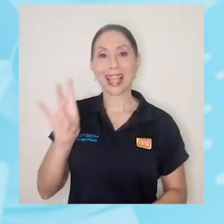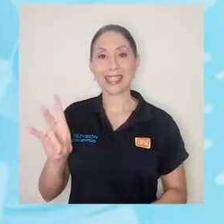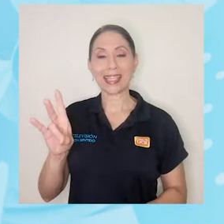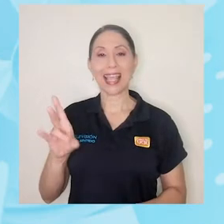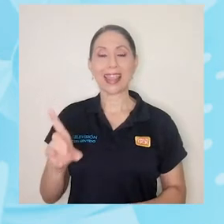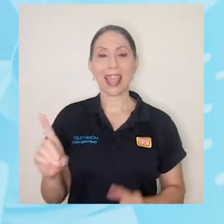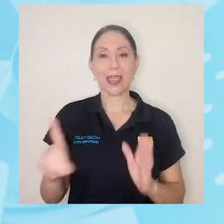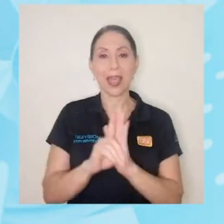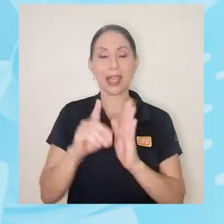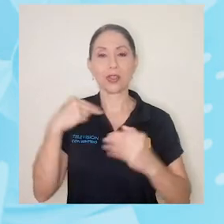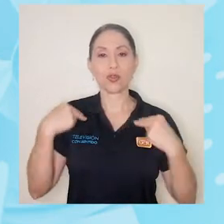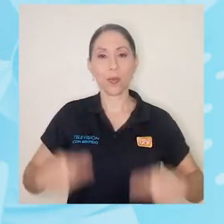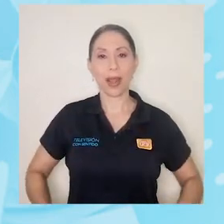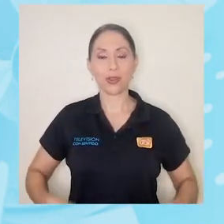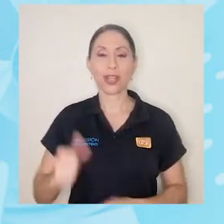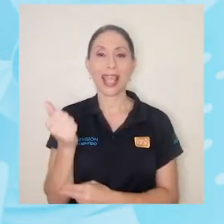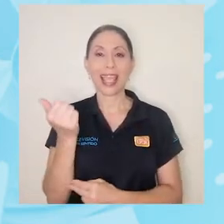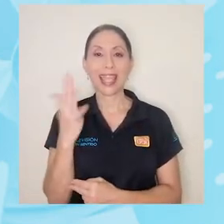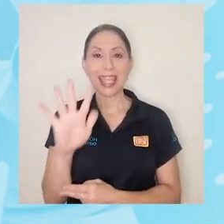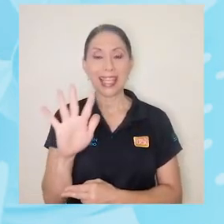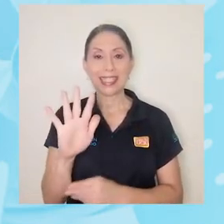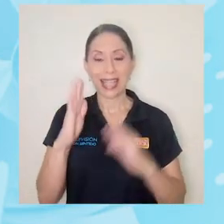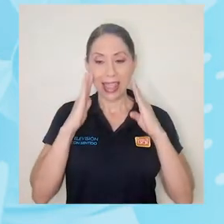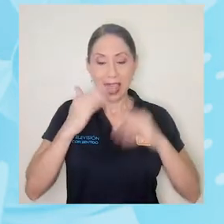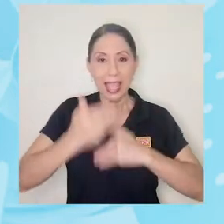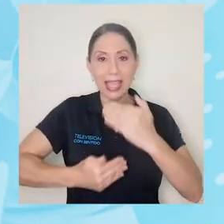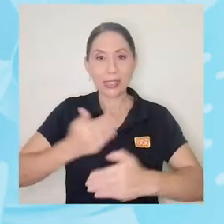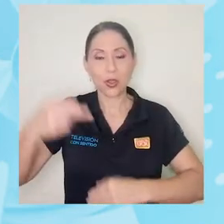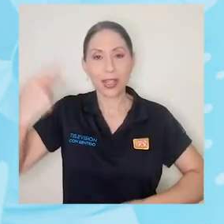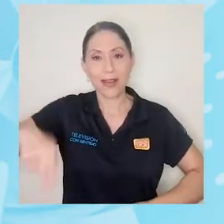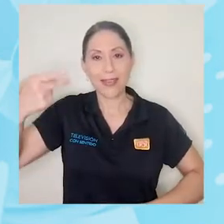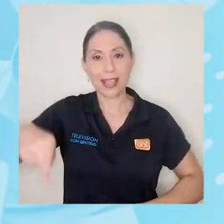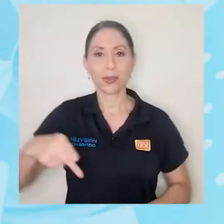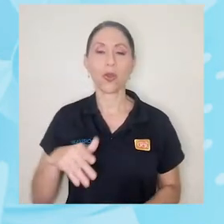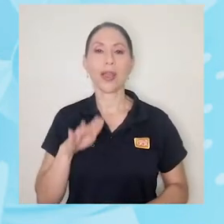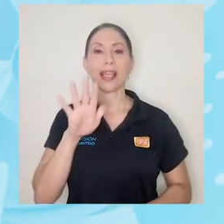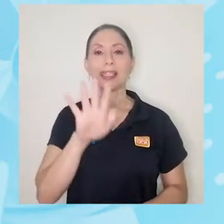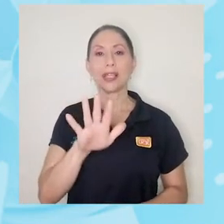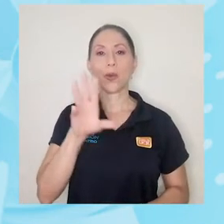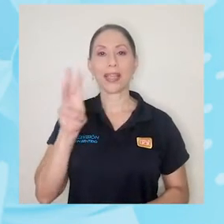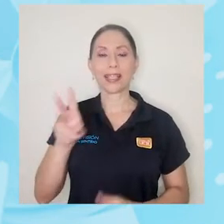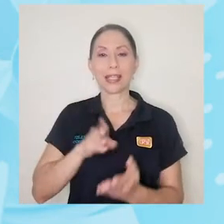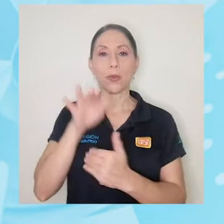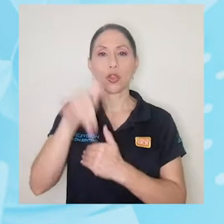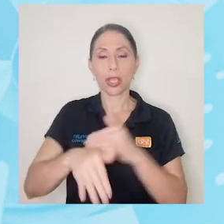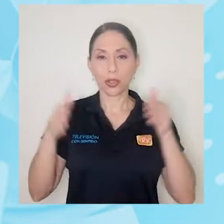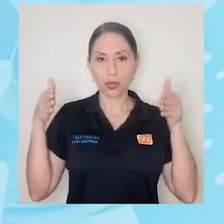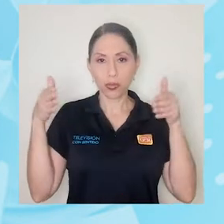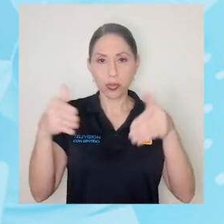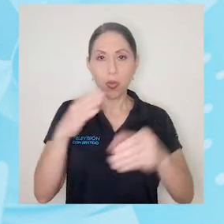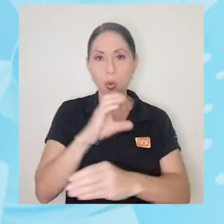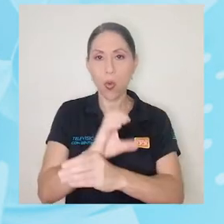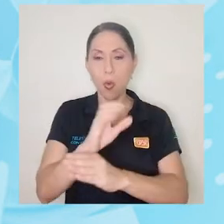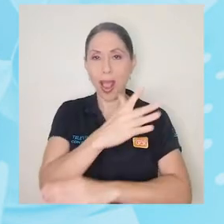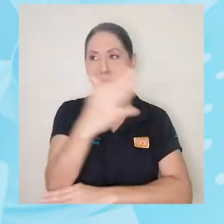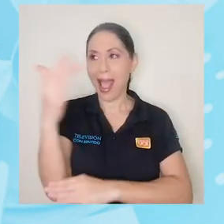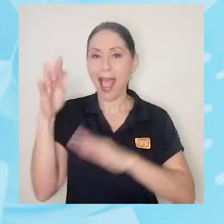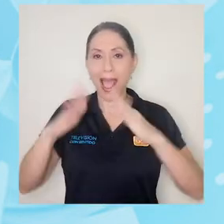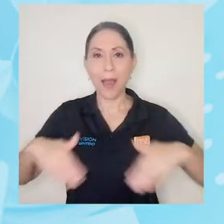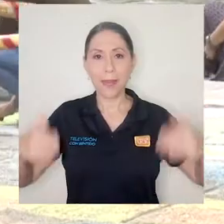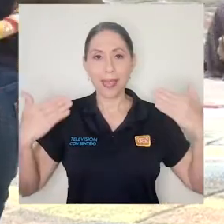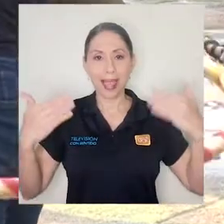a derechos humanos, 15 proyectos de gestión del riesgo y 56 proyectos en materia ambiental.